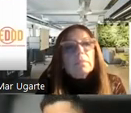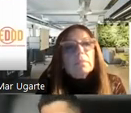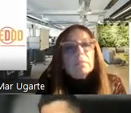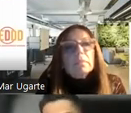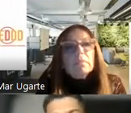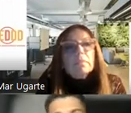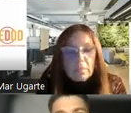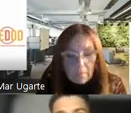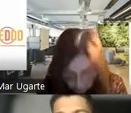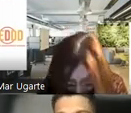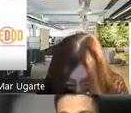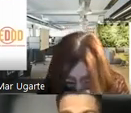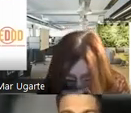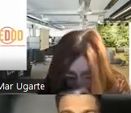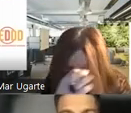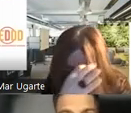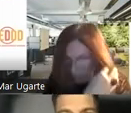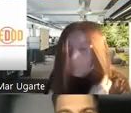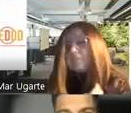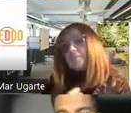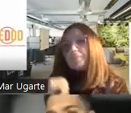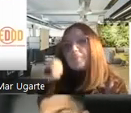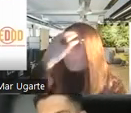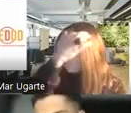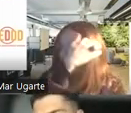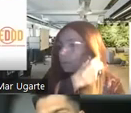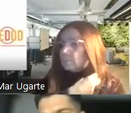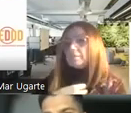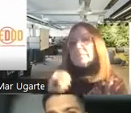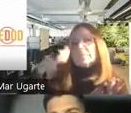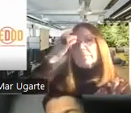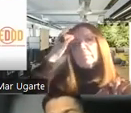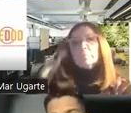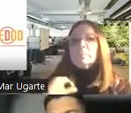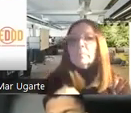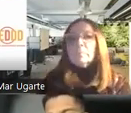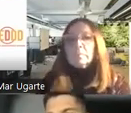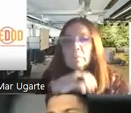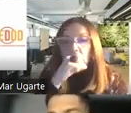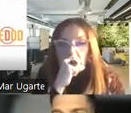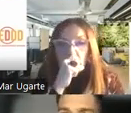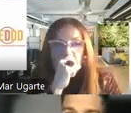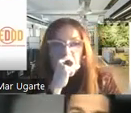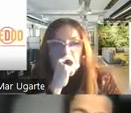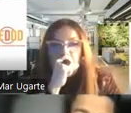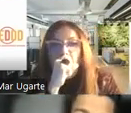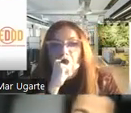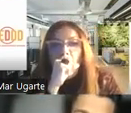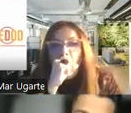prepicia. Pues a partir de los 65-80 años la mitad han perdido olfato y por encima de los 80